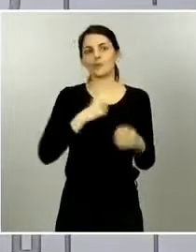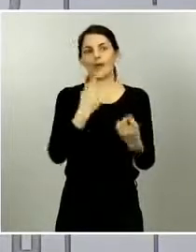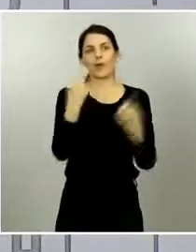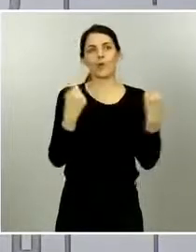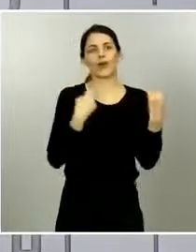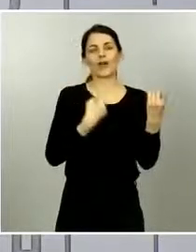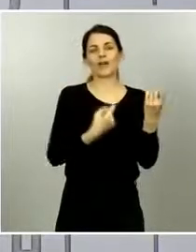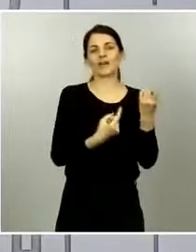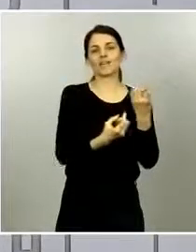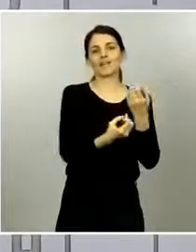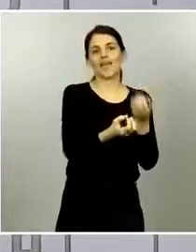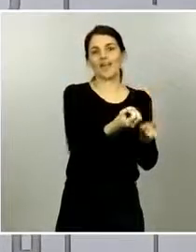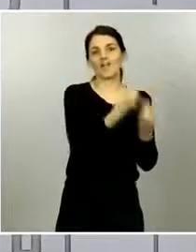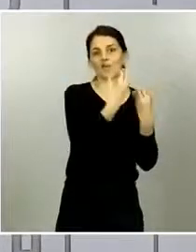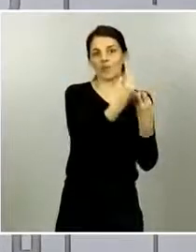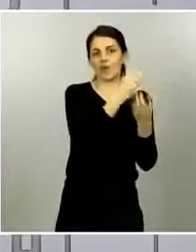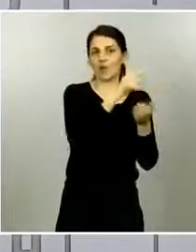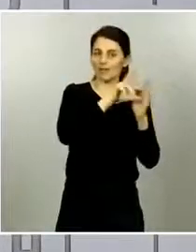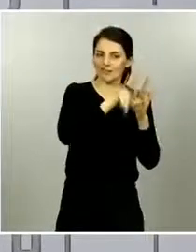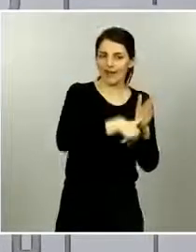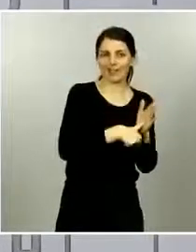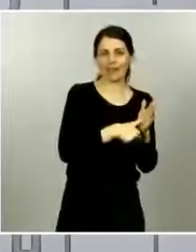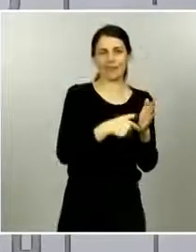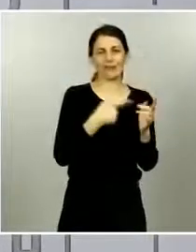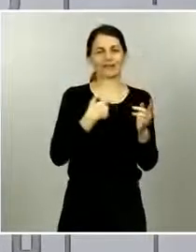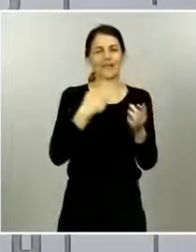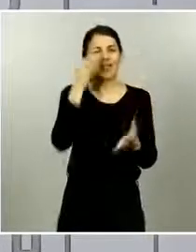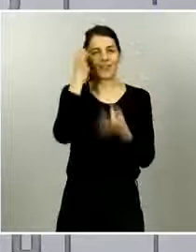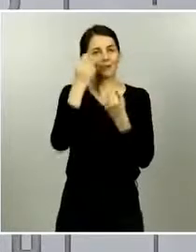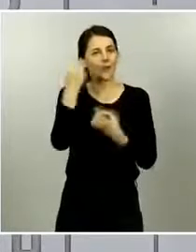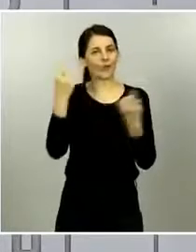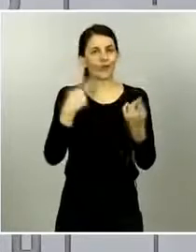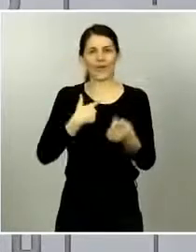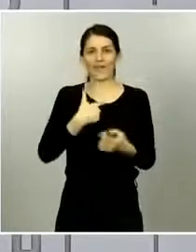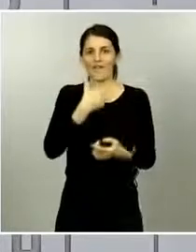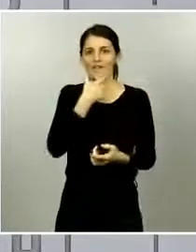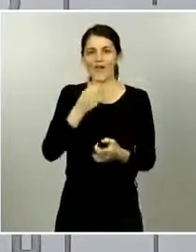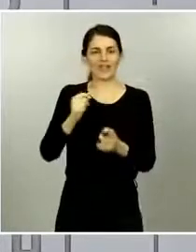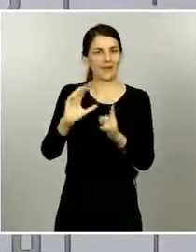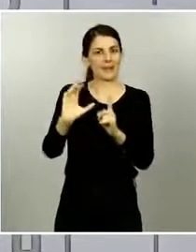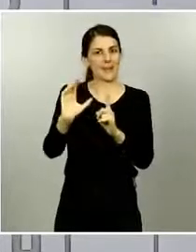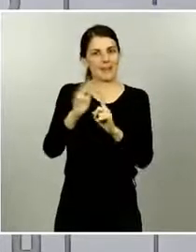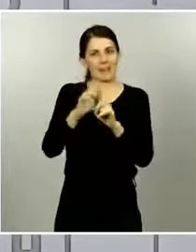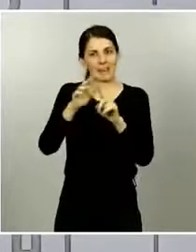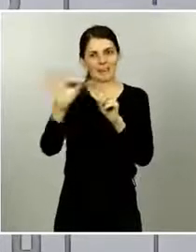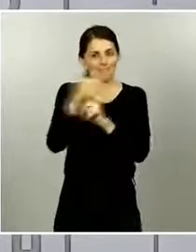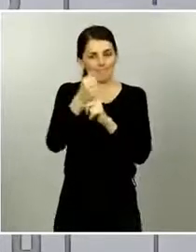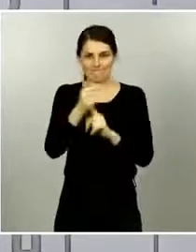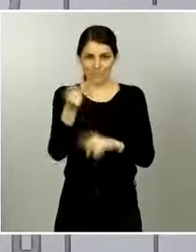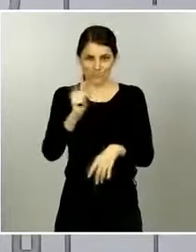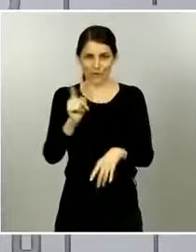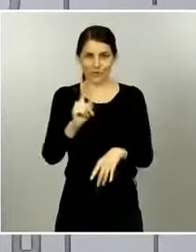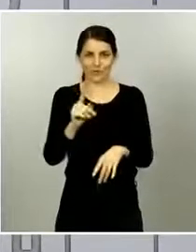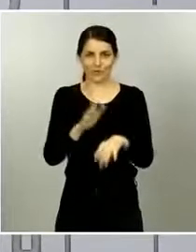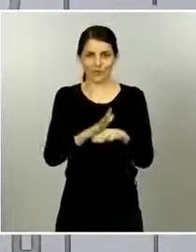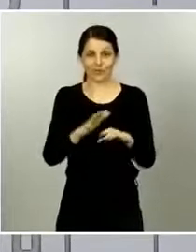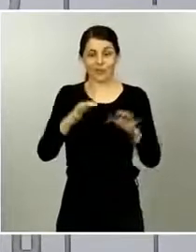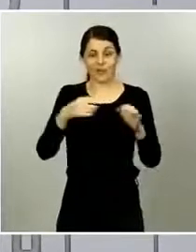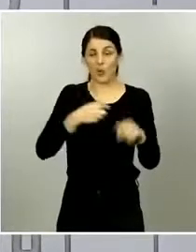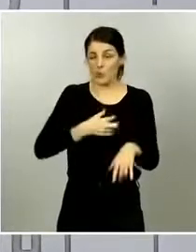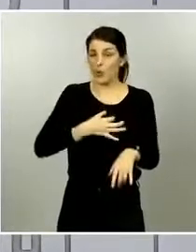porque como les digo entre algunos retrasos en el envío de las solicitudes y algunas de las informaciones que no son fáciles de obtener